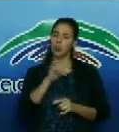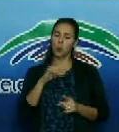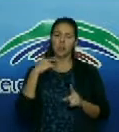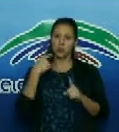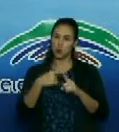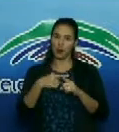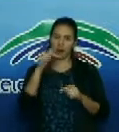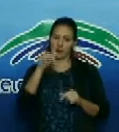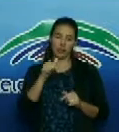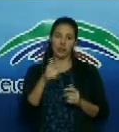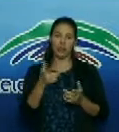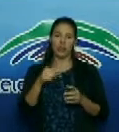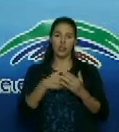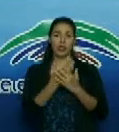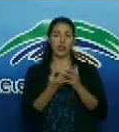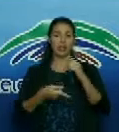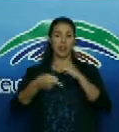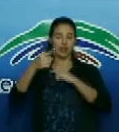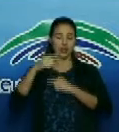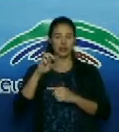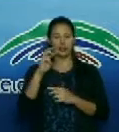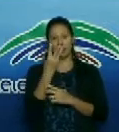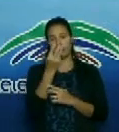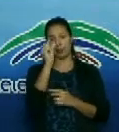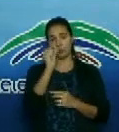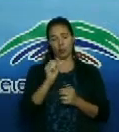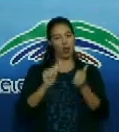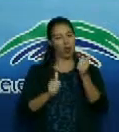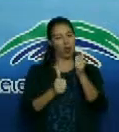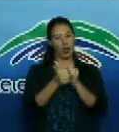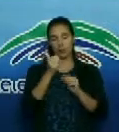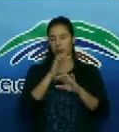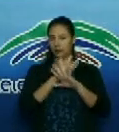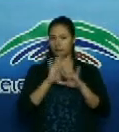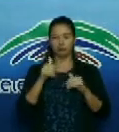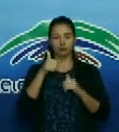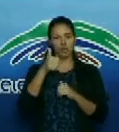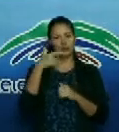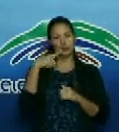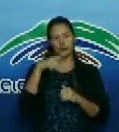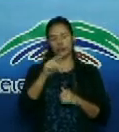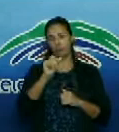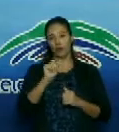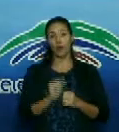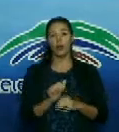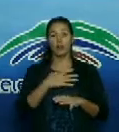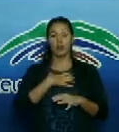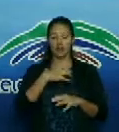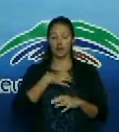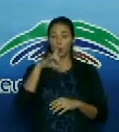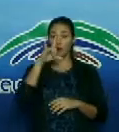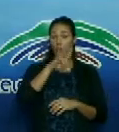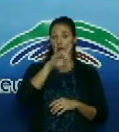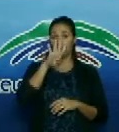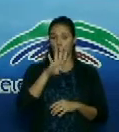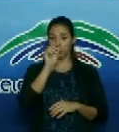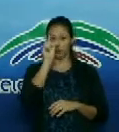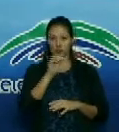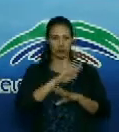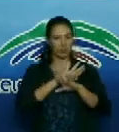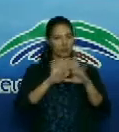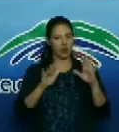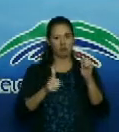ayer se dieron tres altas, es decir, pacientes que ya fueron recuperados, y ya suman 94 las personas que se han